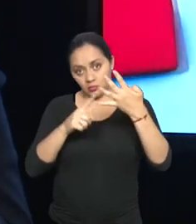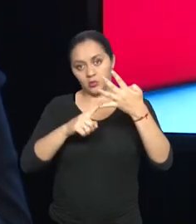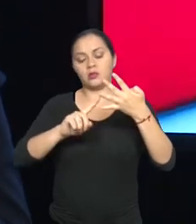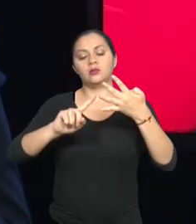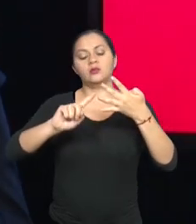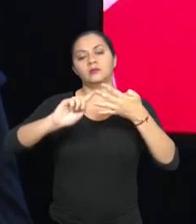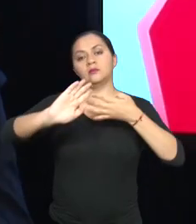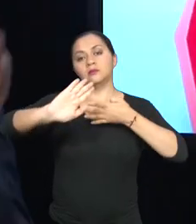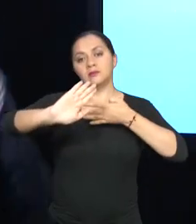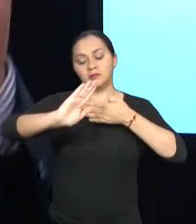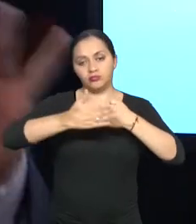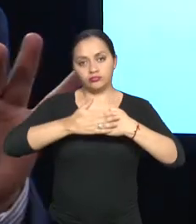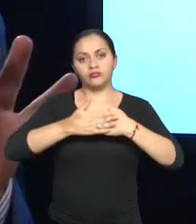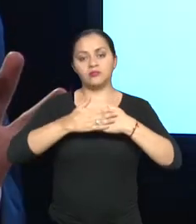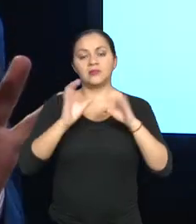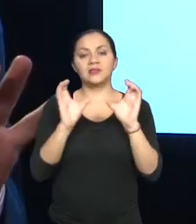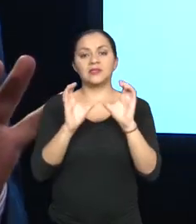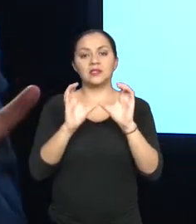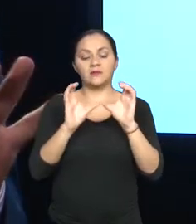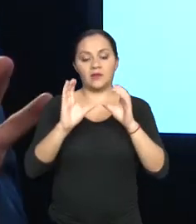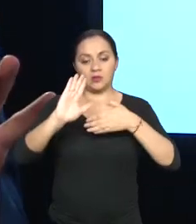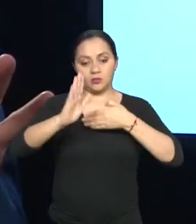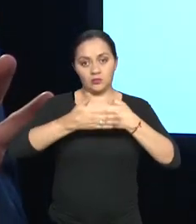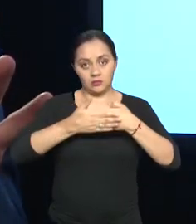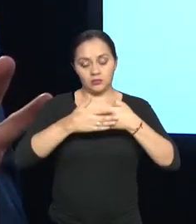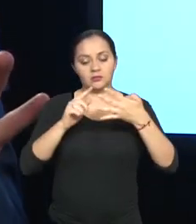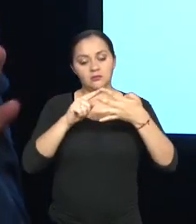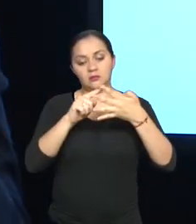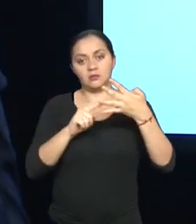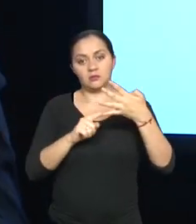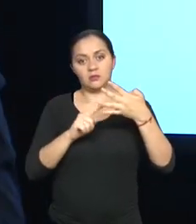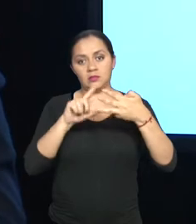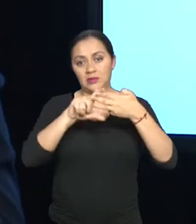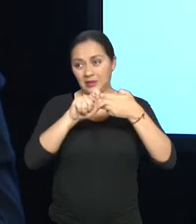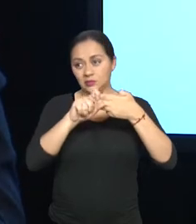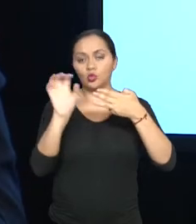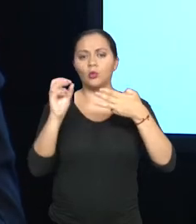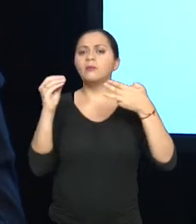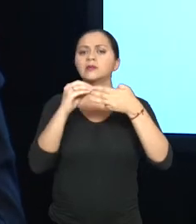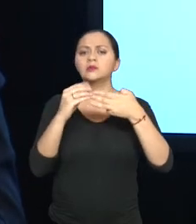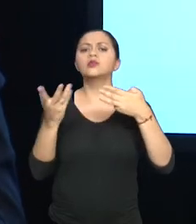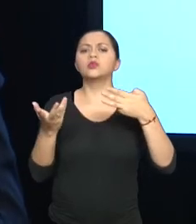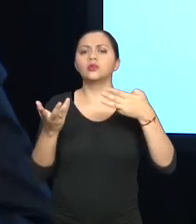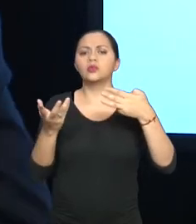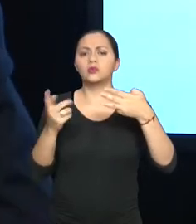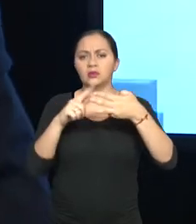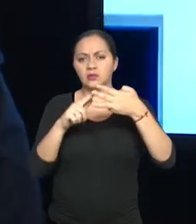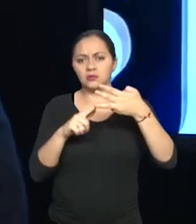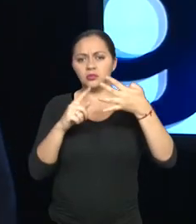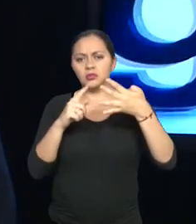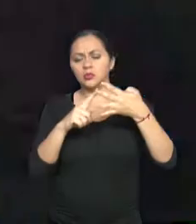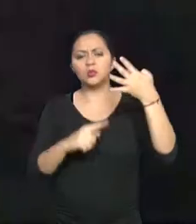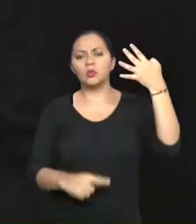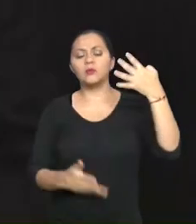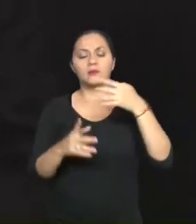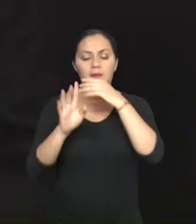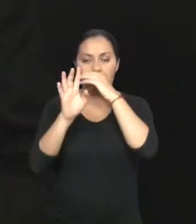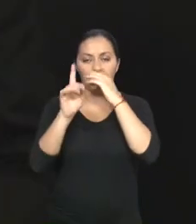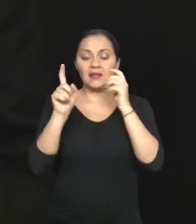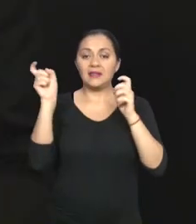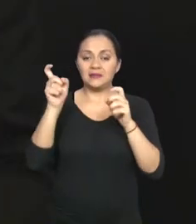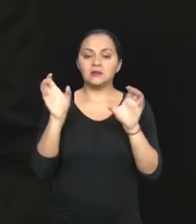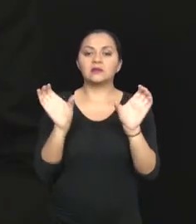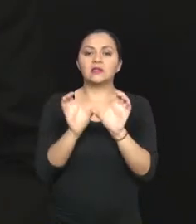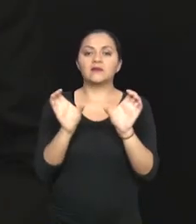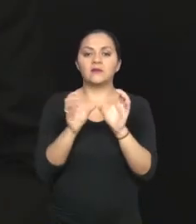directamente, o sea, esos tres documentos serían los prioritarios o necesitas más documentos habilitados. Necesitamos el certificado de, en este